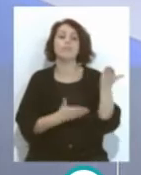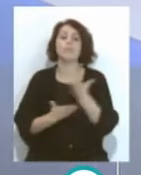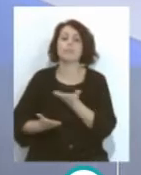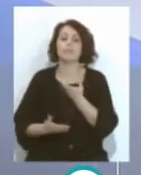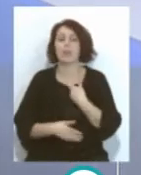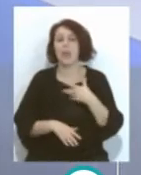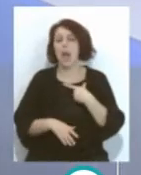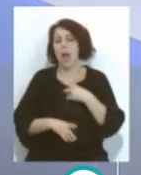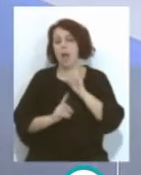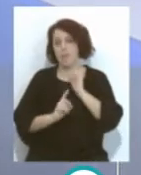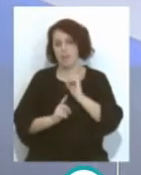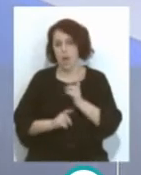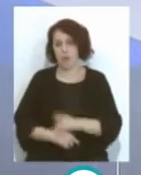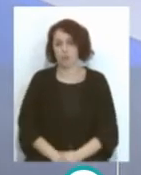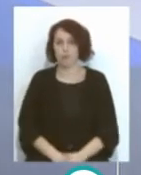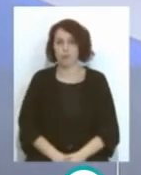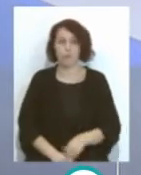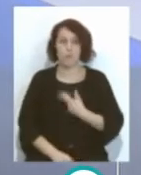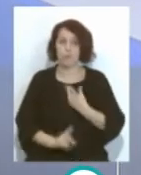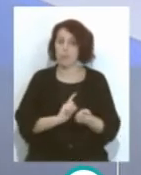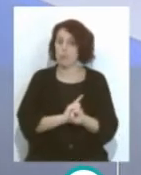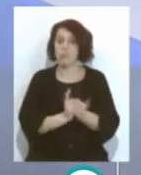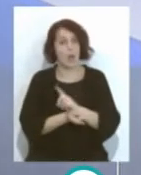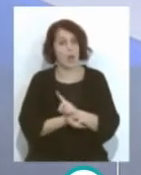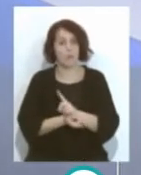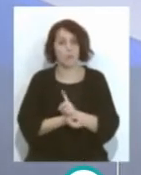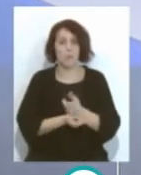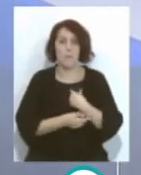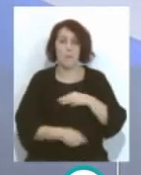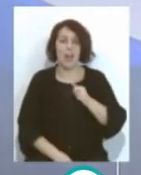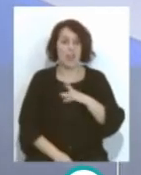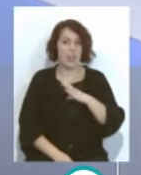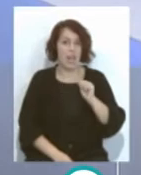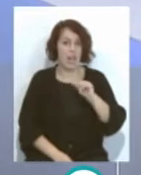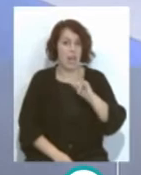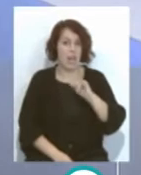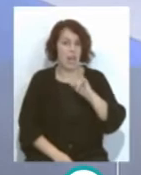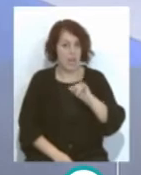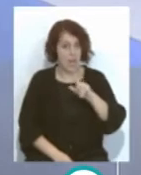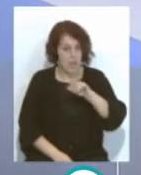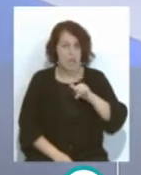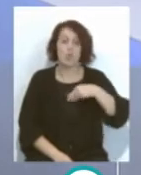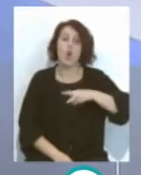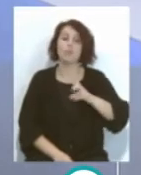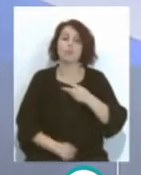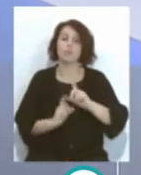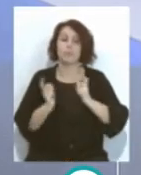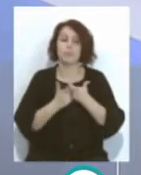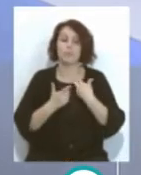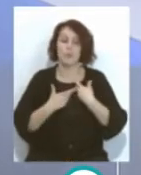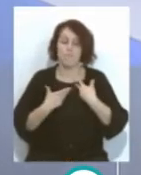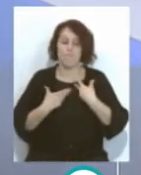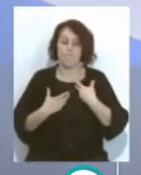sí Muy mal